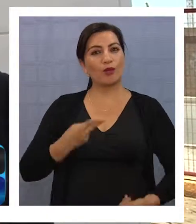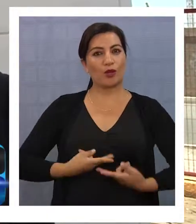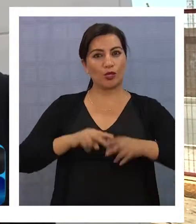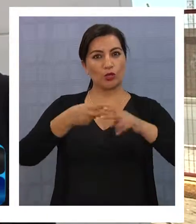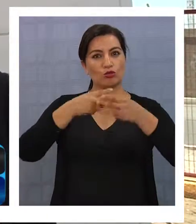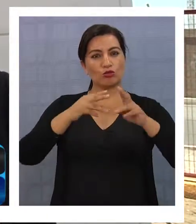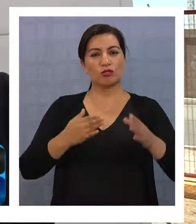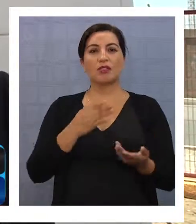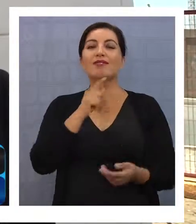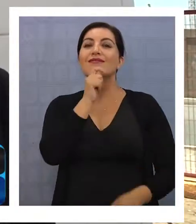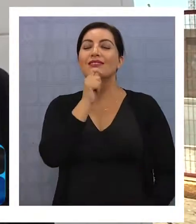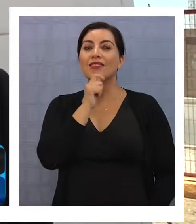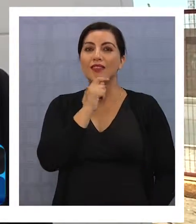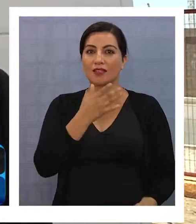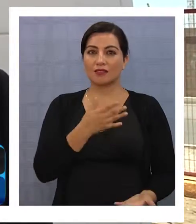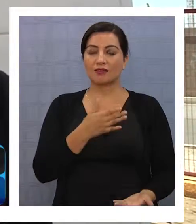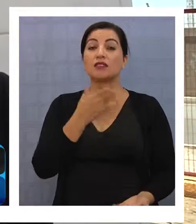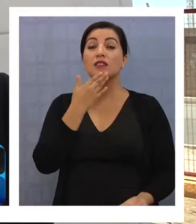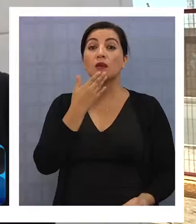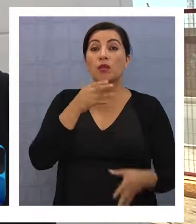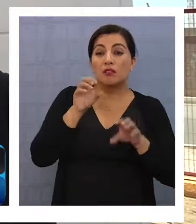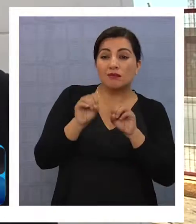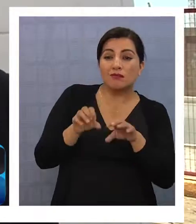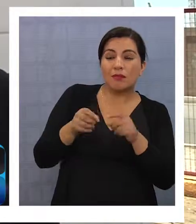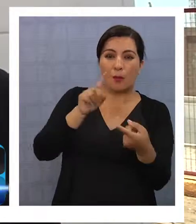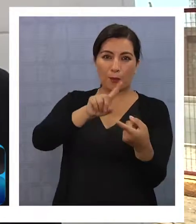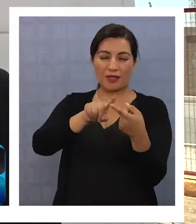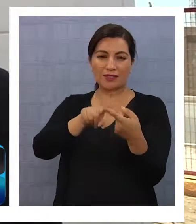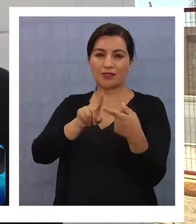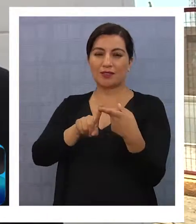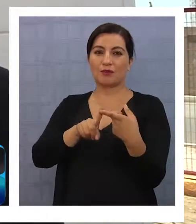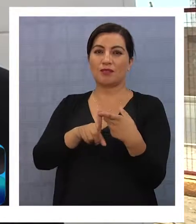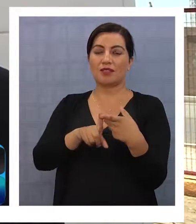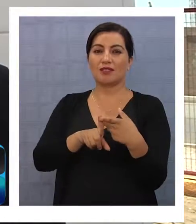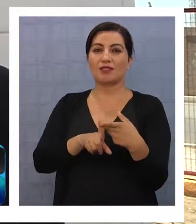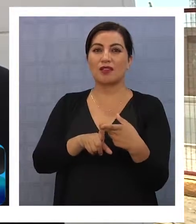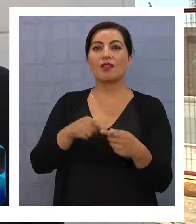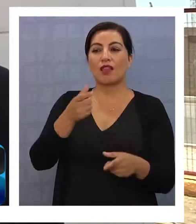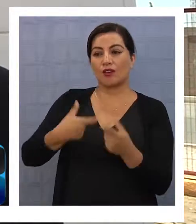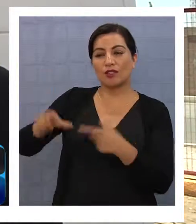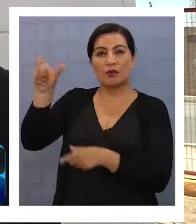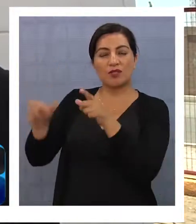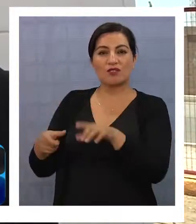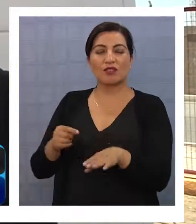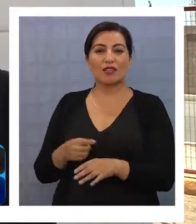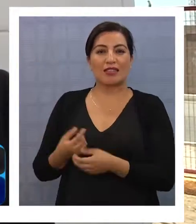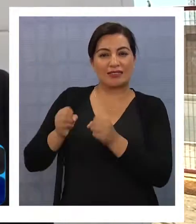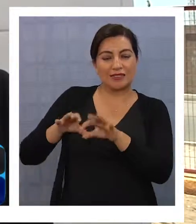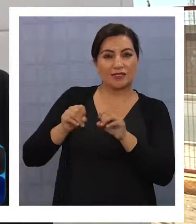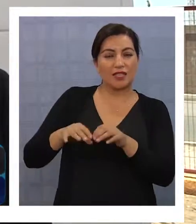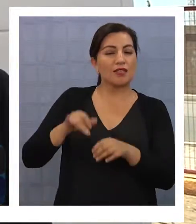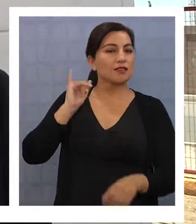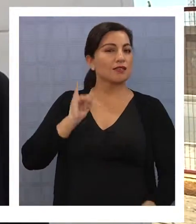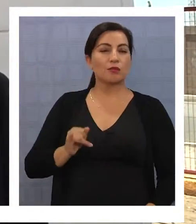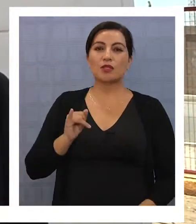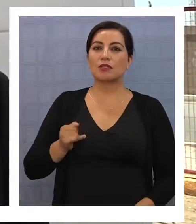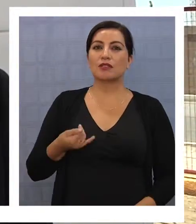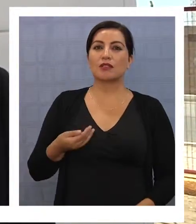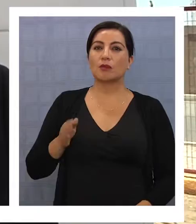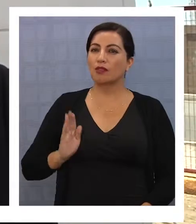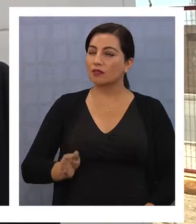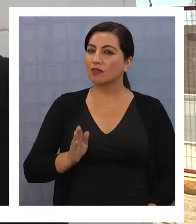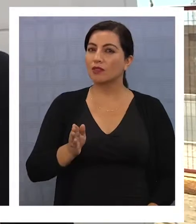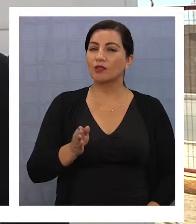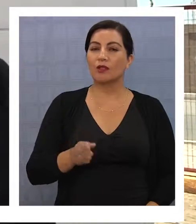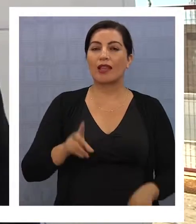equipamiento del taller, sino con clases, con participación directa de nuestros ejecutivos, manteniendo permanentemente la calidad técnica.